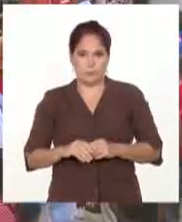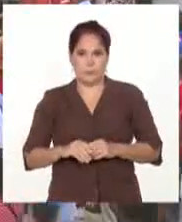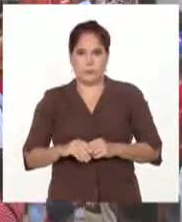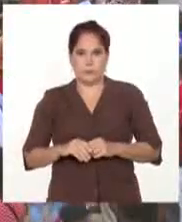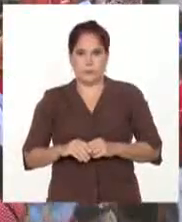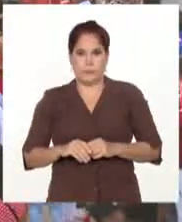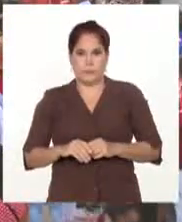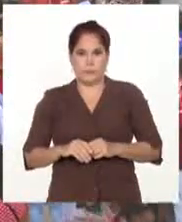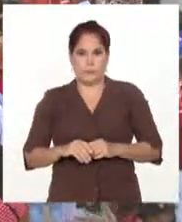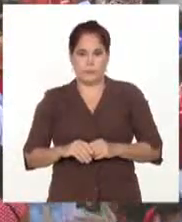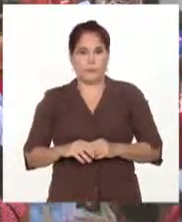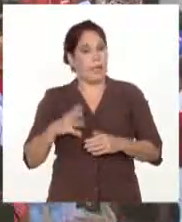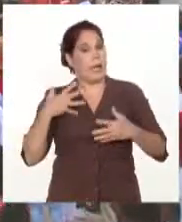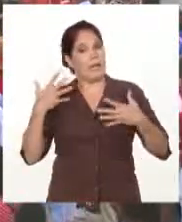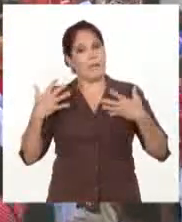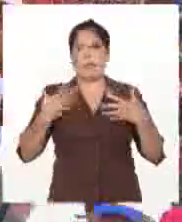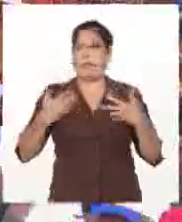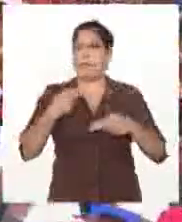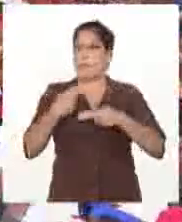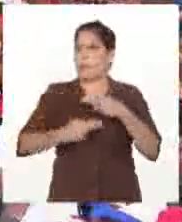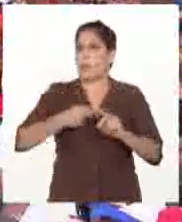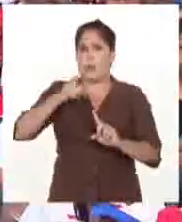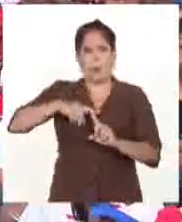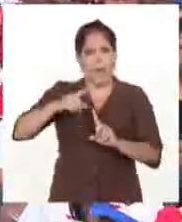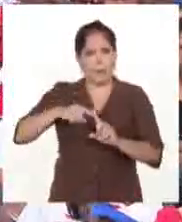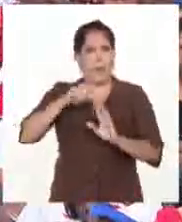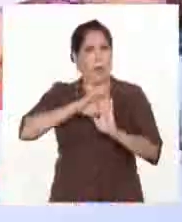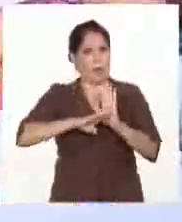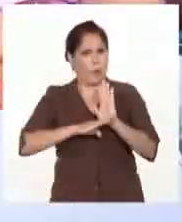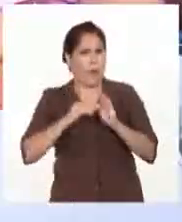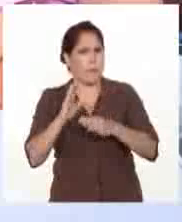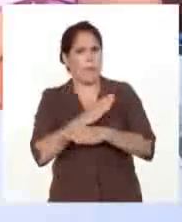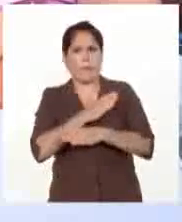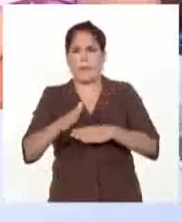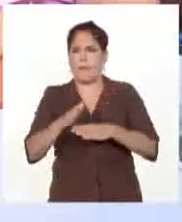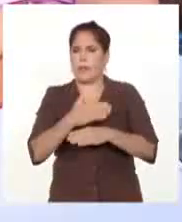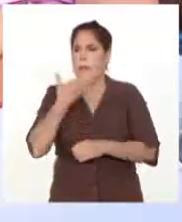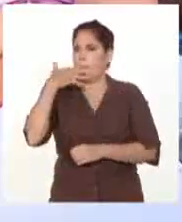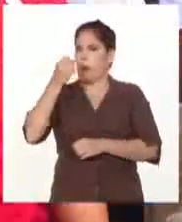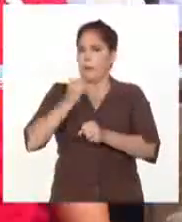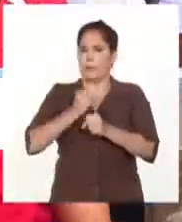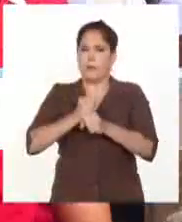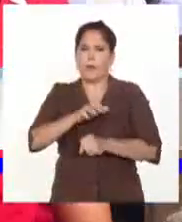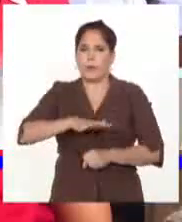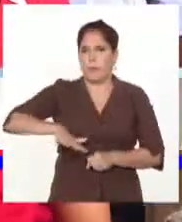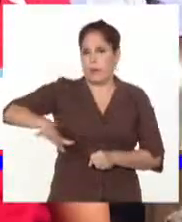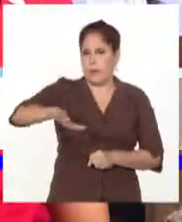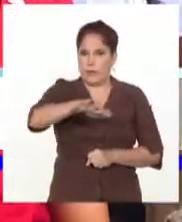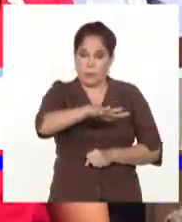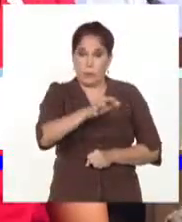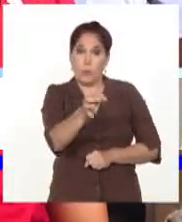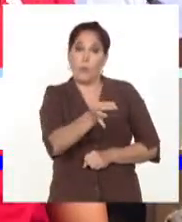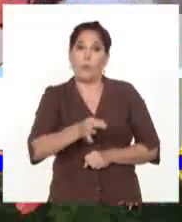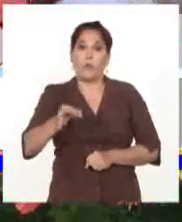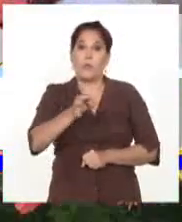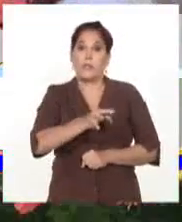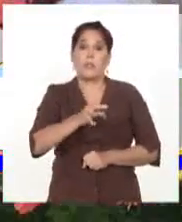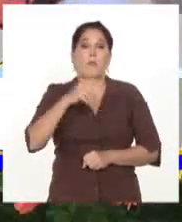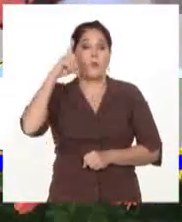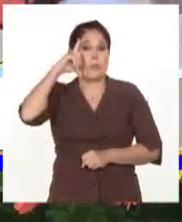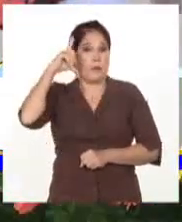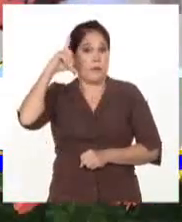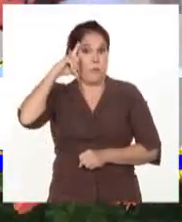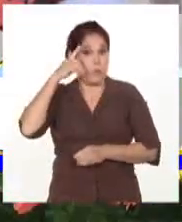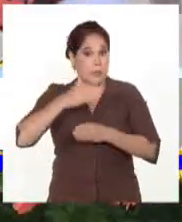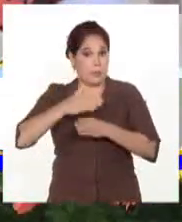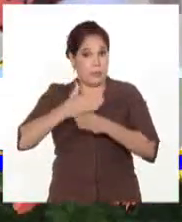Con la satisfacción de realizar tareas y programas que buscan la eficiencia y el bienestar del pueblo, el municipio de San Luis de Santiago de Cuba